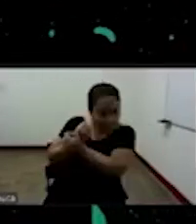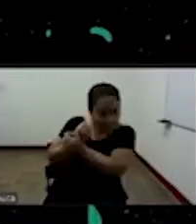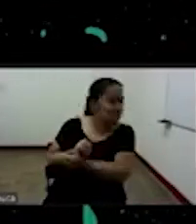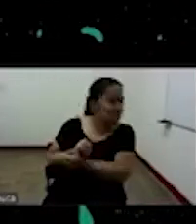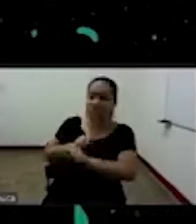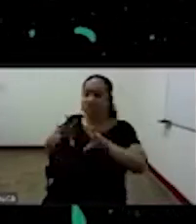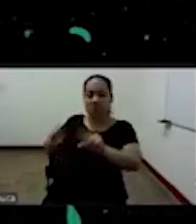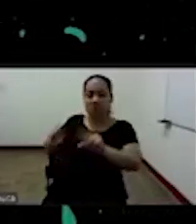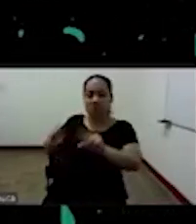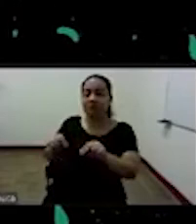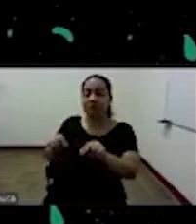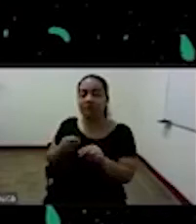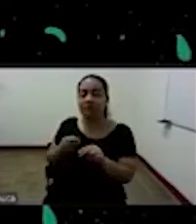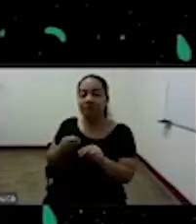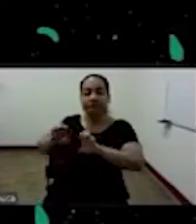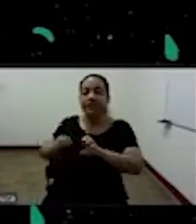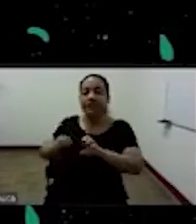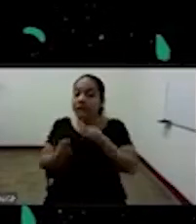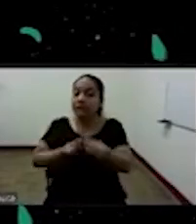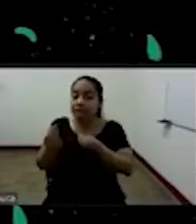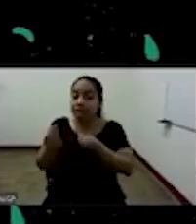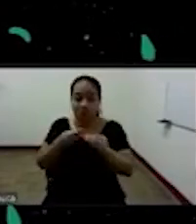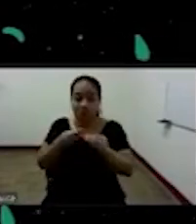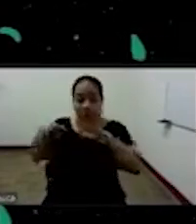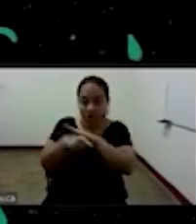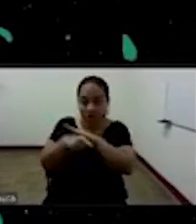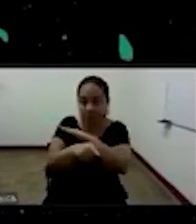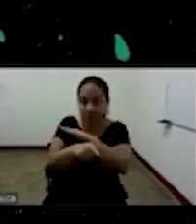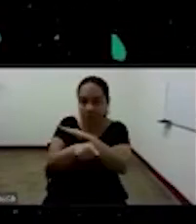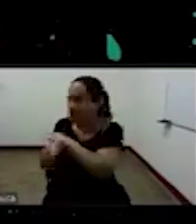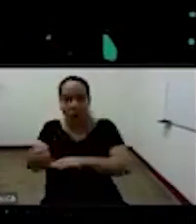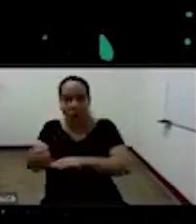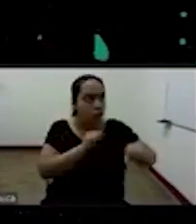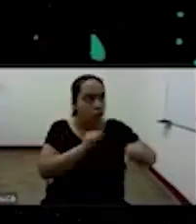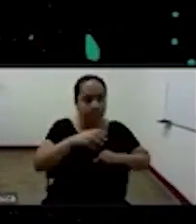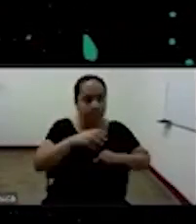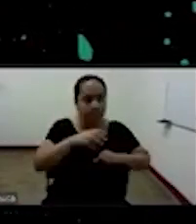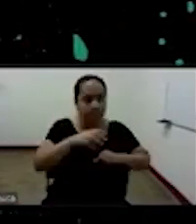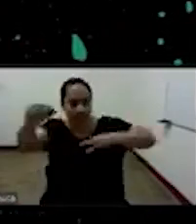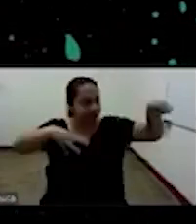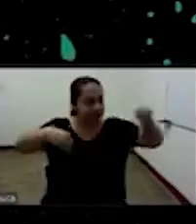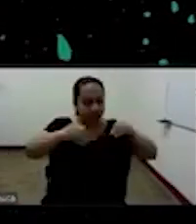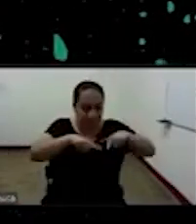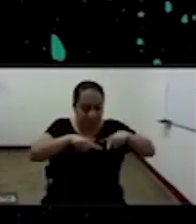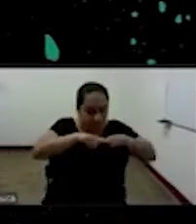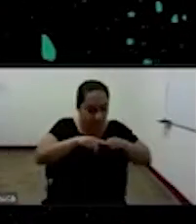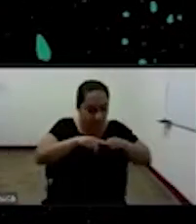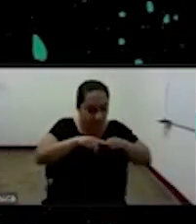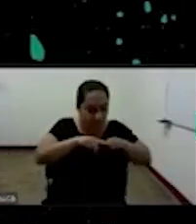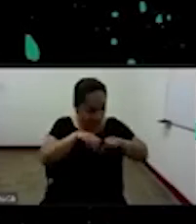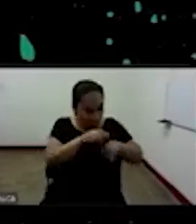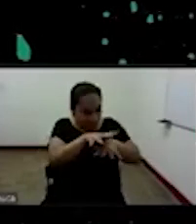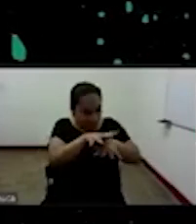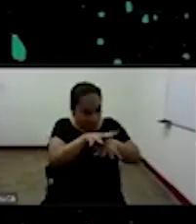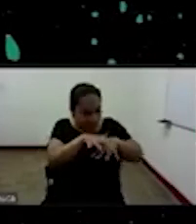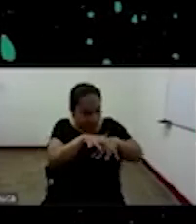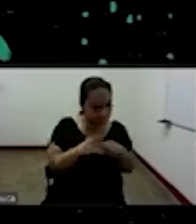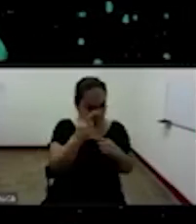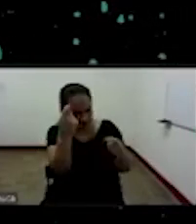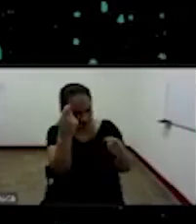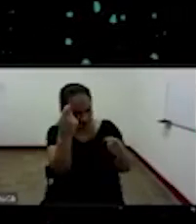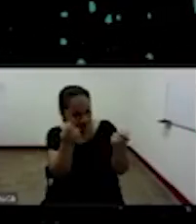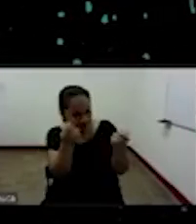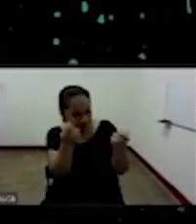eh lo que hicieron fue huir ubicarse en estas partes crear una serie de protecciones y eh